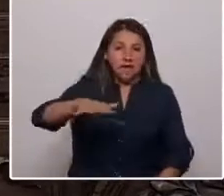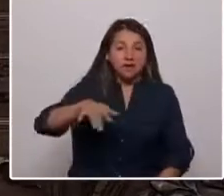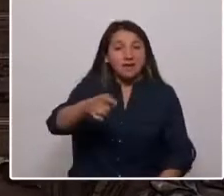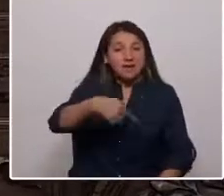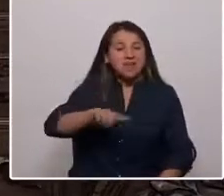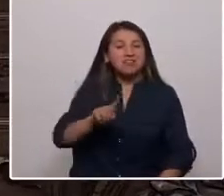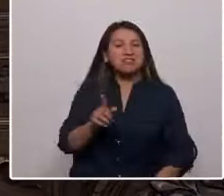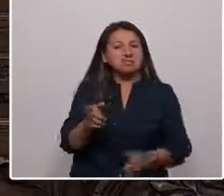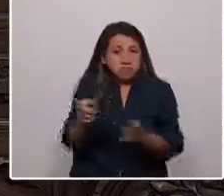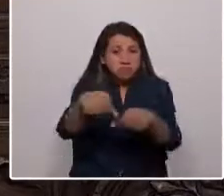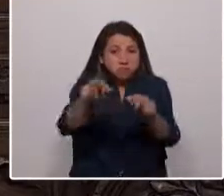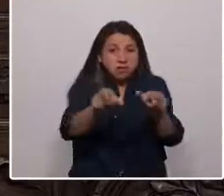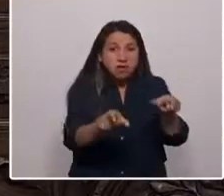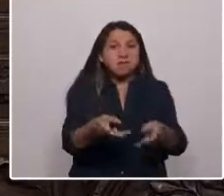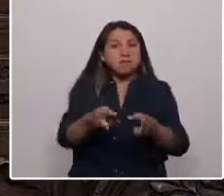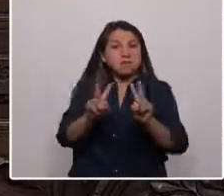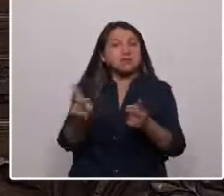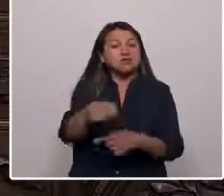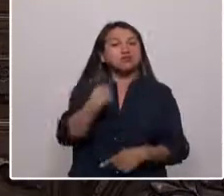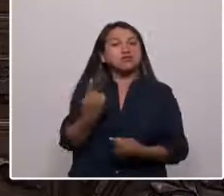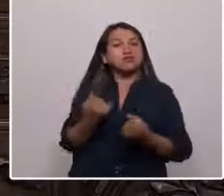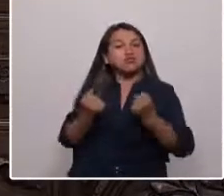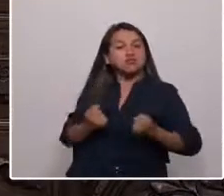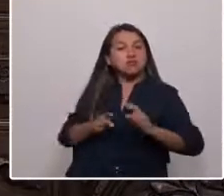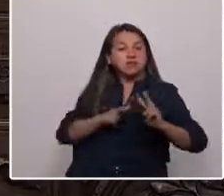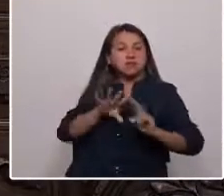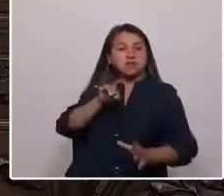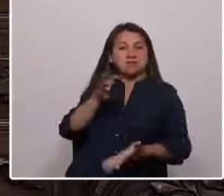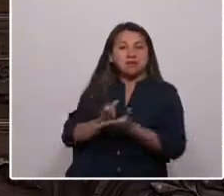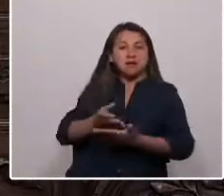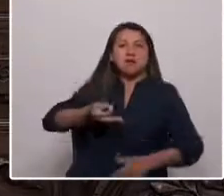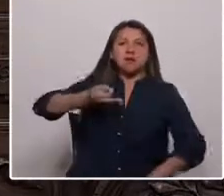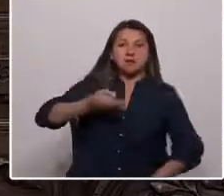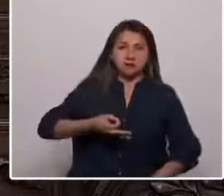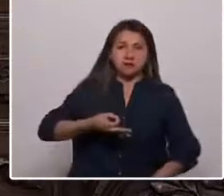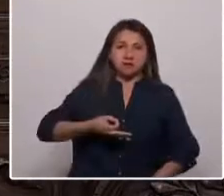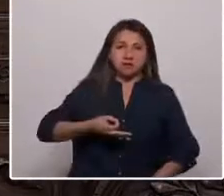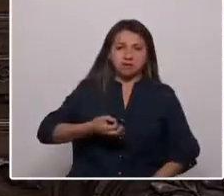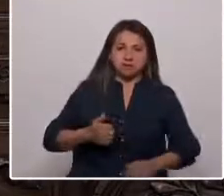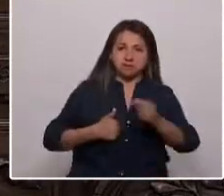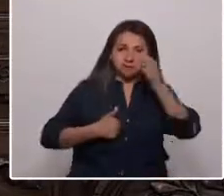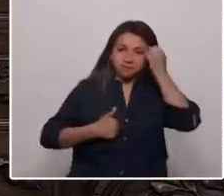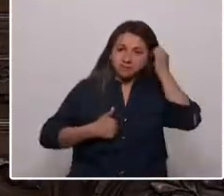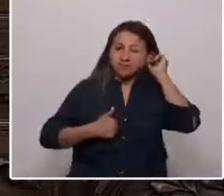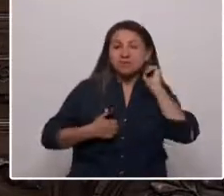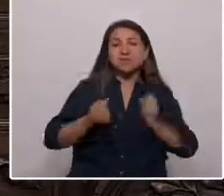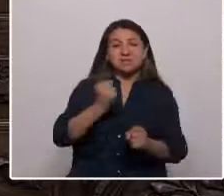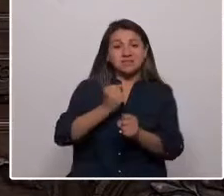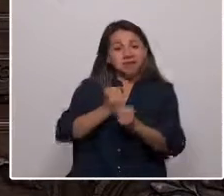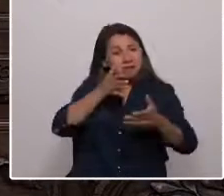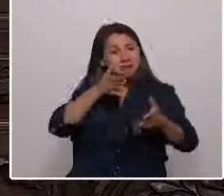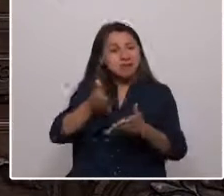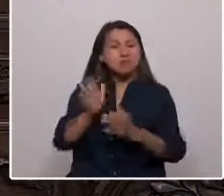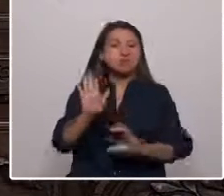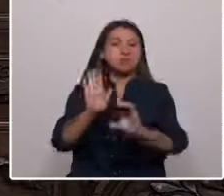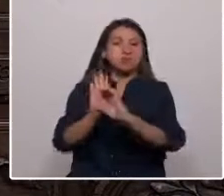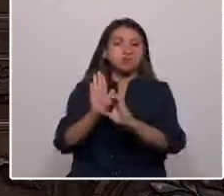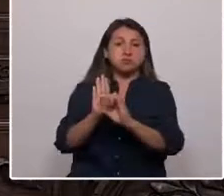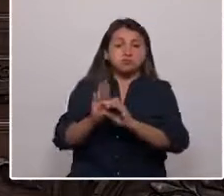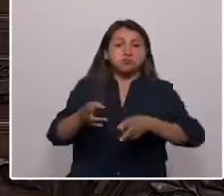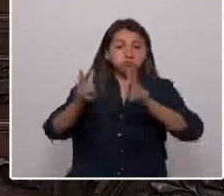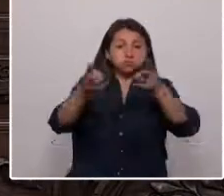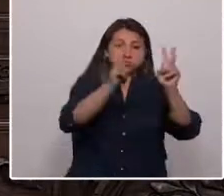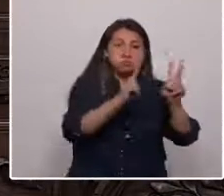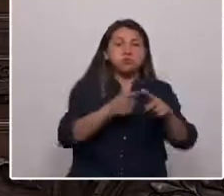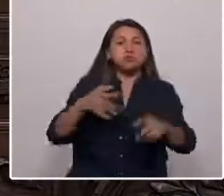son los que permiten que podamos ejercer la libertad de manera real y efectiva. Trabajemos por una constitución que habilite una